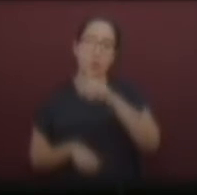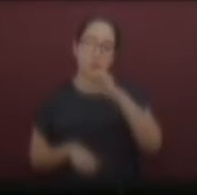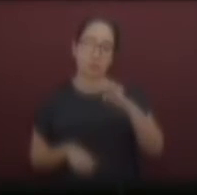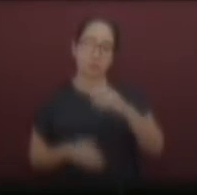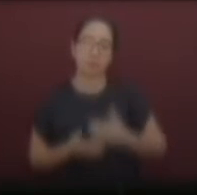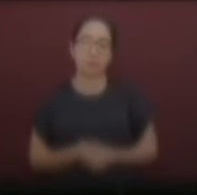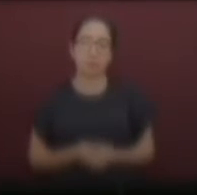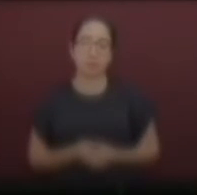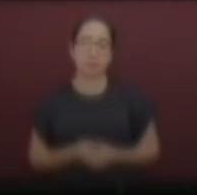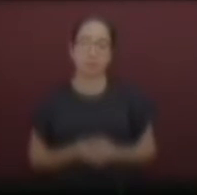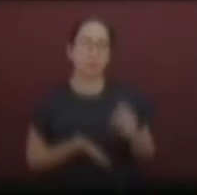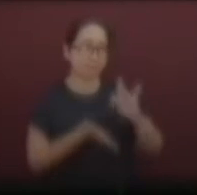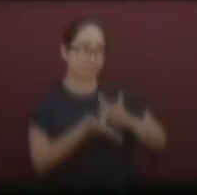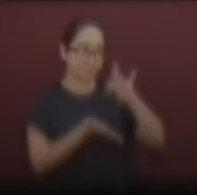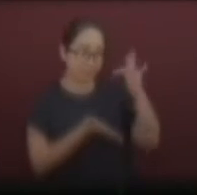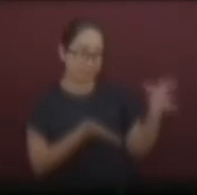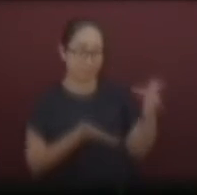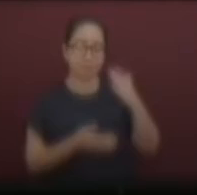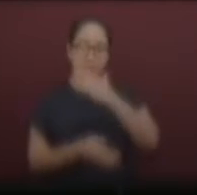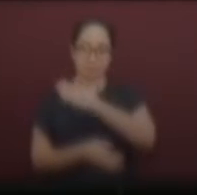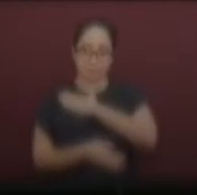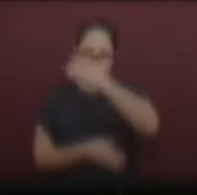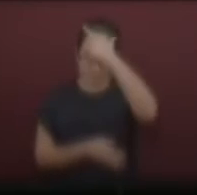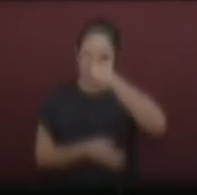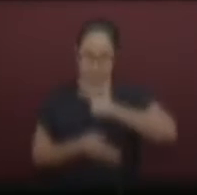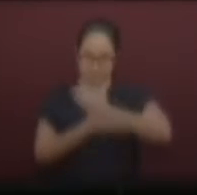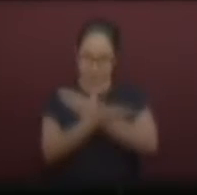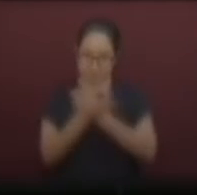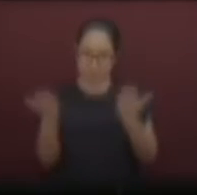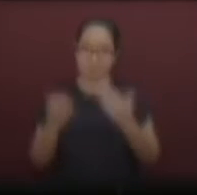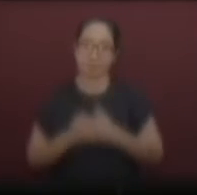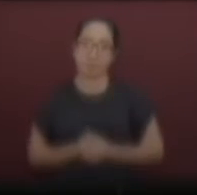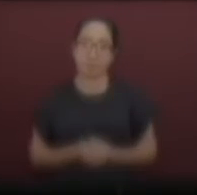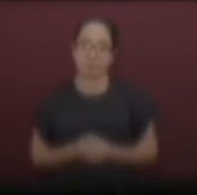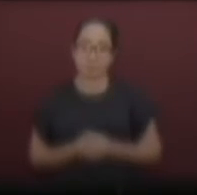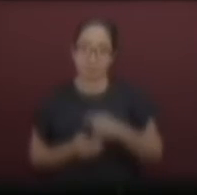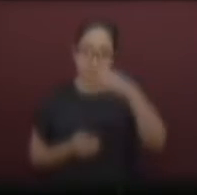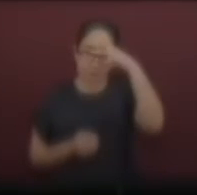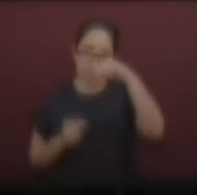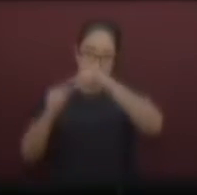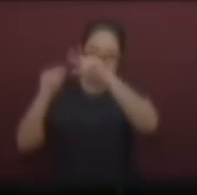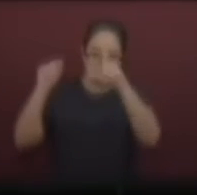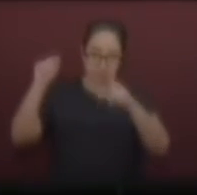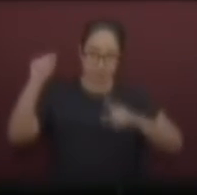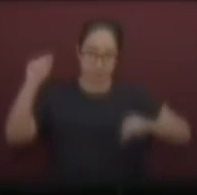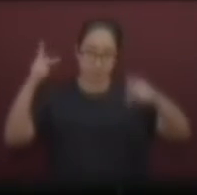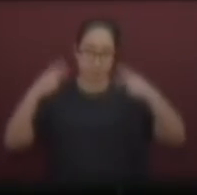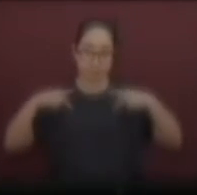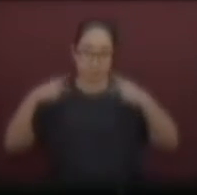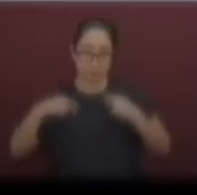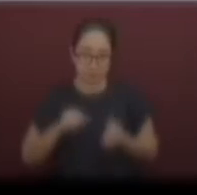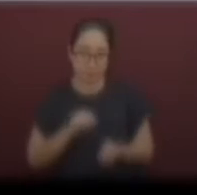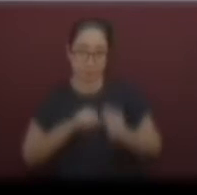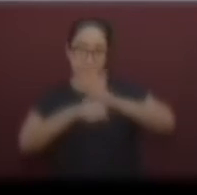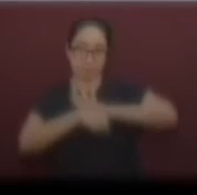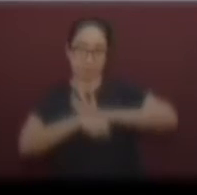Muchas gracias, doctor. Buenas noches. Les comento que a nivel nacional se han registrado